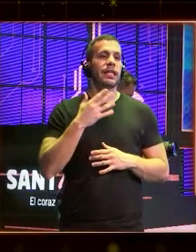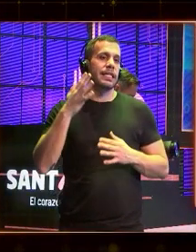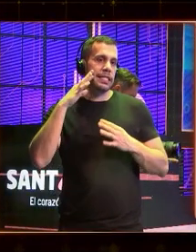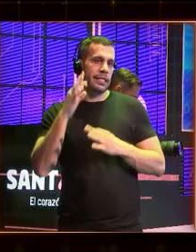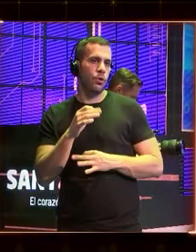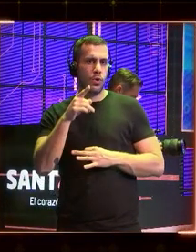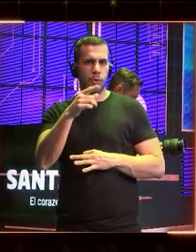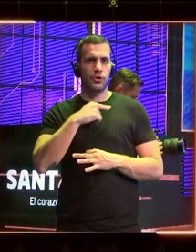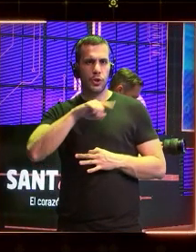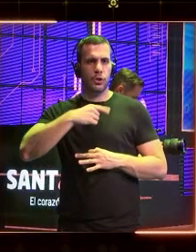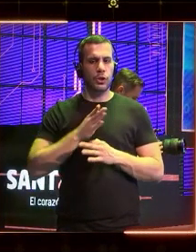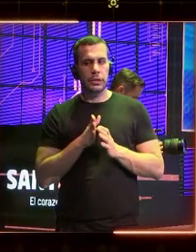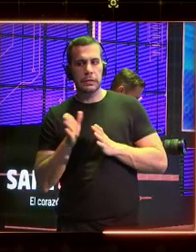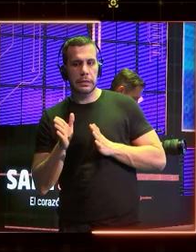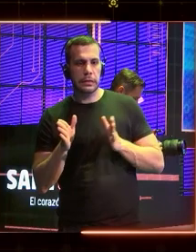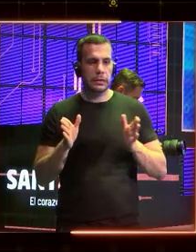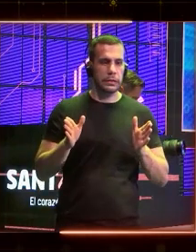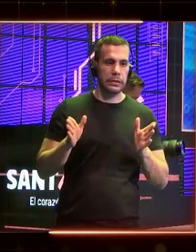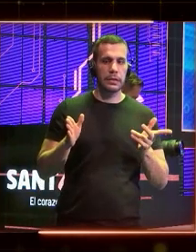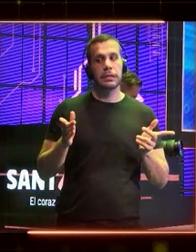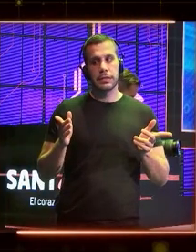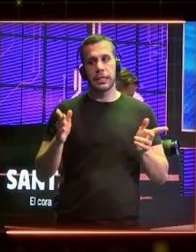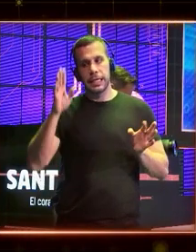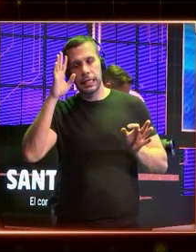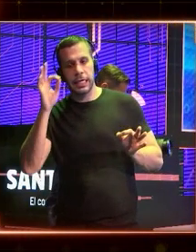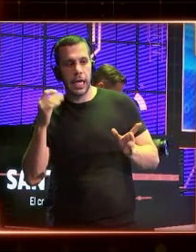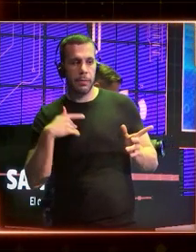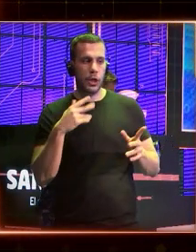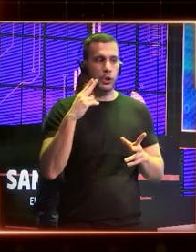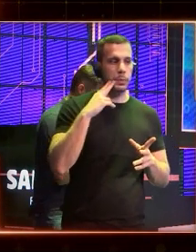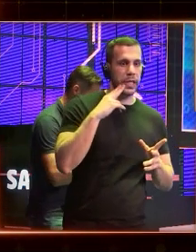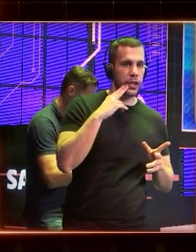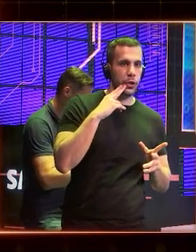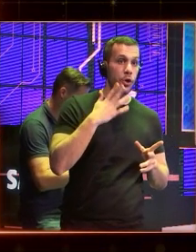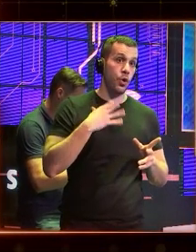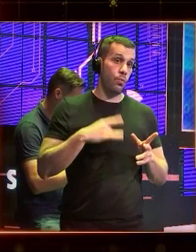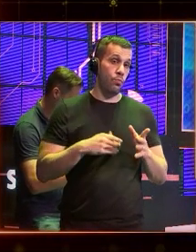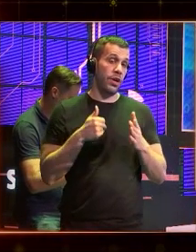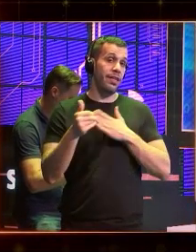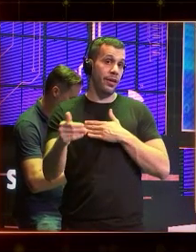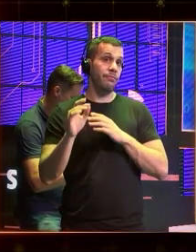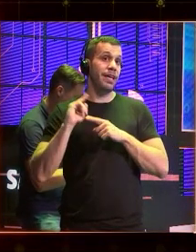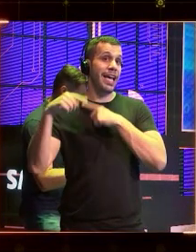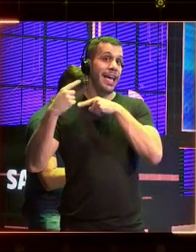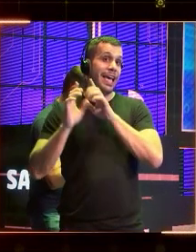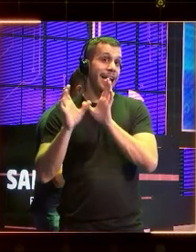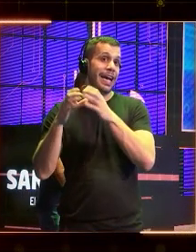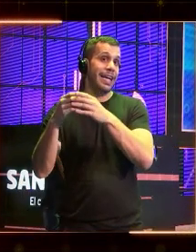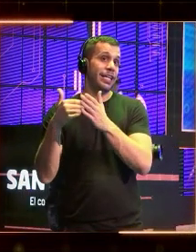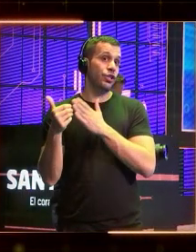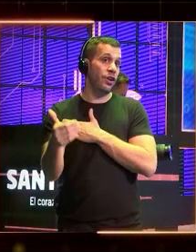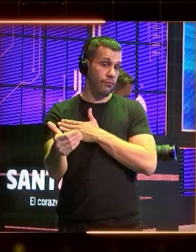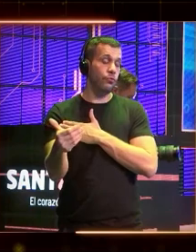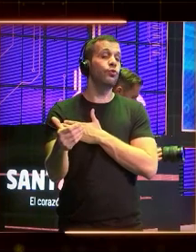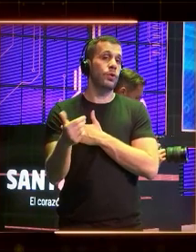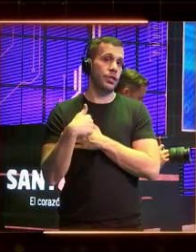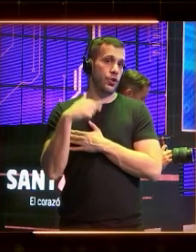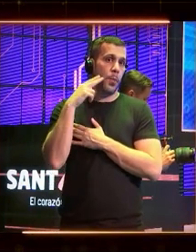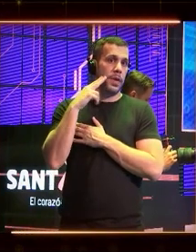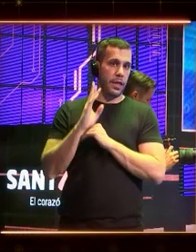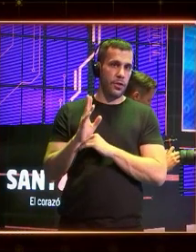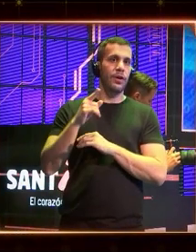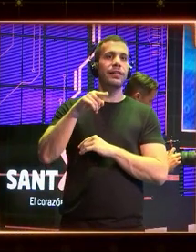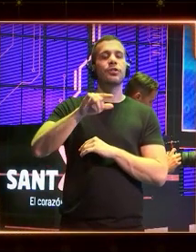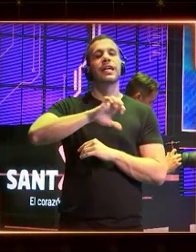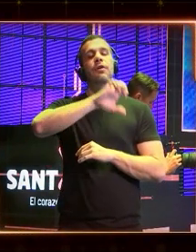entre creeros pero también tener miedo. Quizá no lo tienes por ti pero tienes miedo por tus próximas generaciones. Por tanto este camino que hemos marcado de Europa es el camino